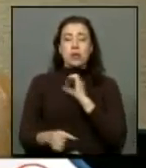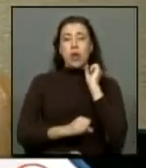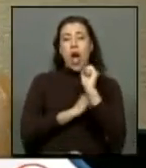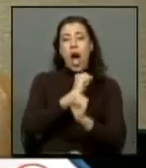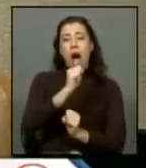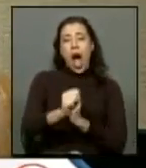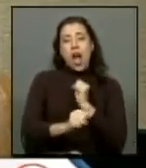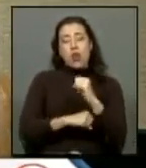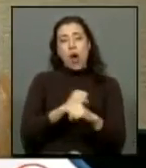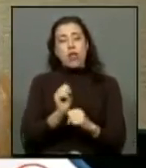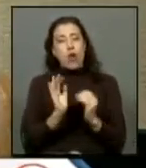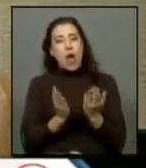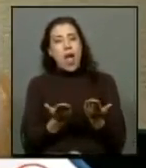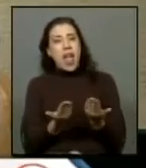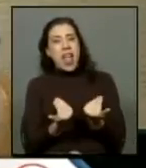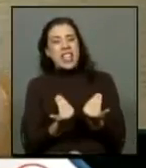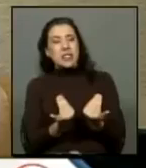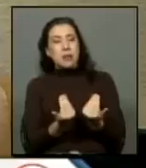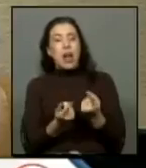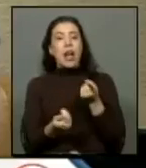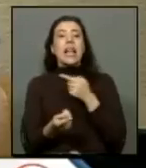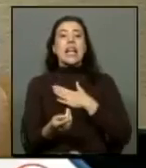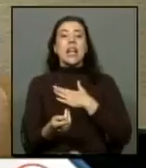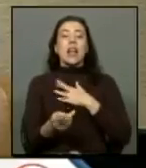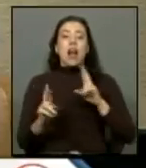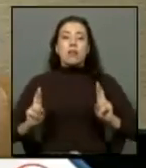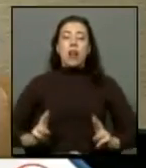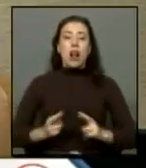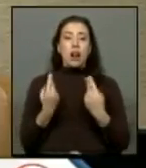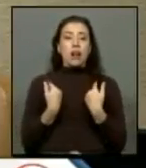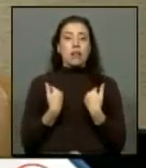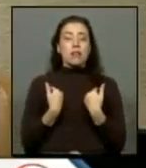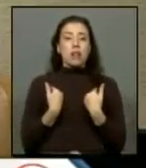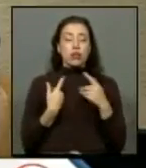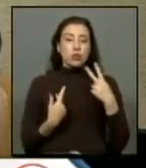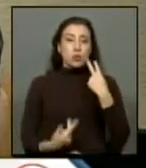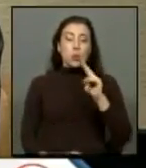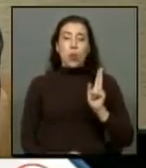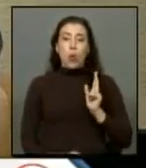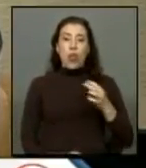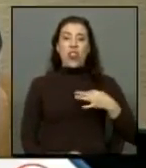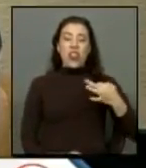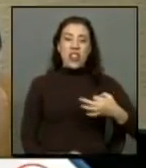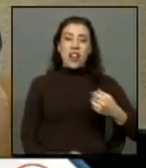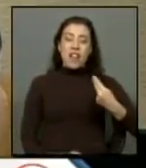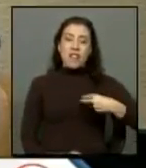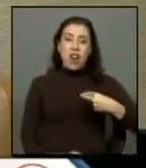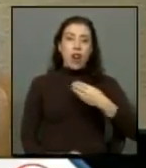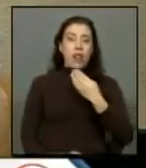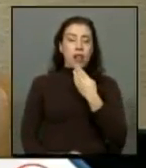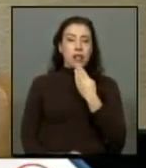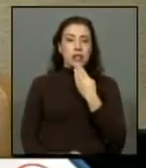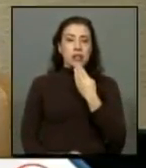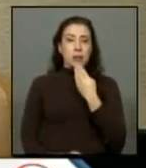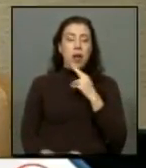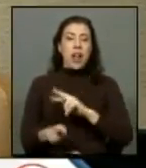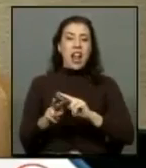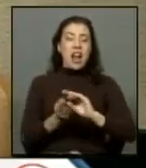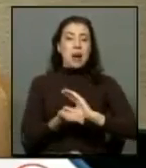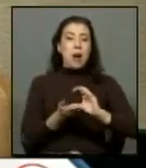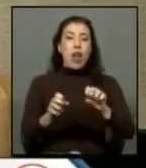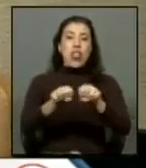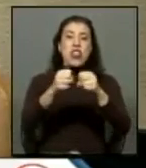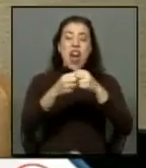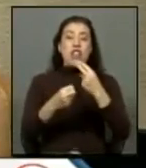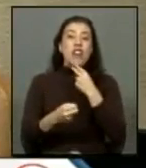años ha esperado ser reivindicado ser reconocido en su dignidad y por cierto ser valorado y al mismo tiempo ser reparado en los daños